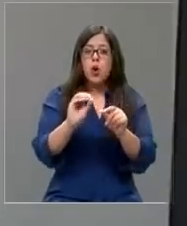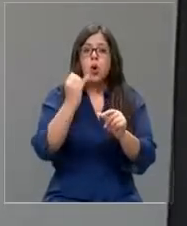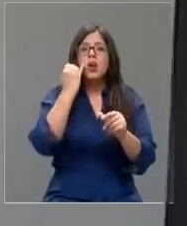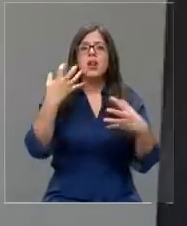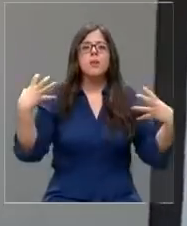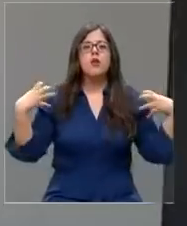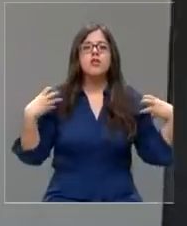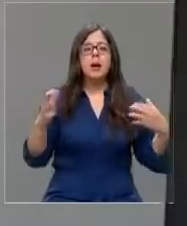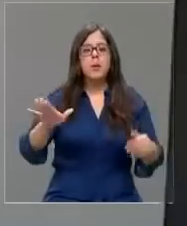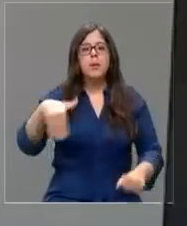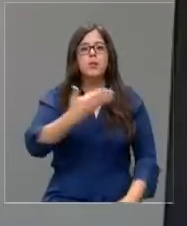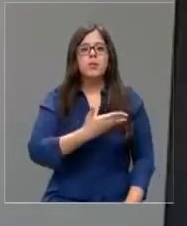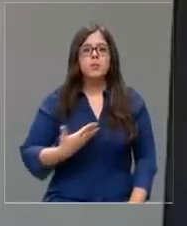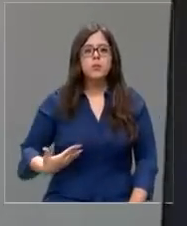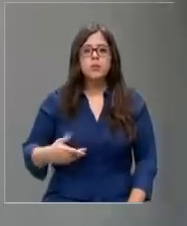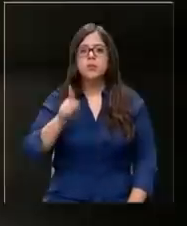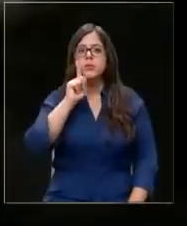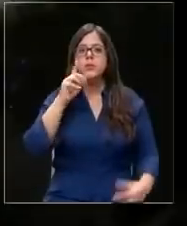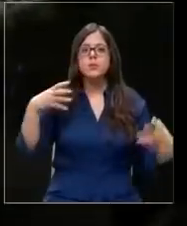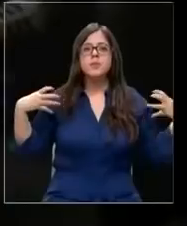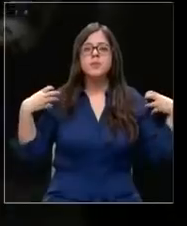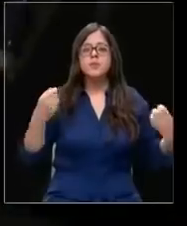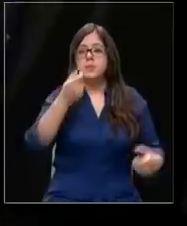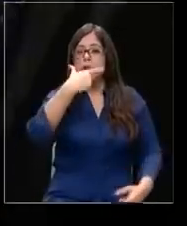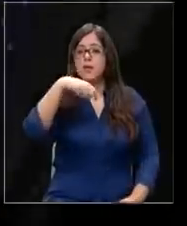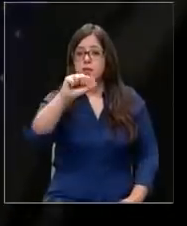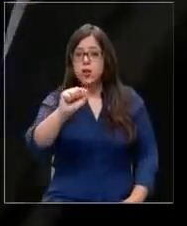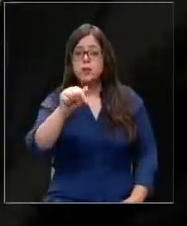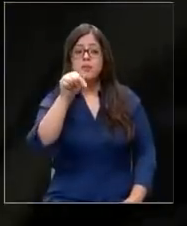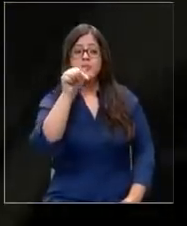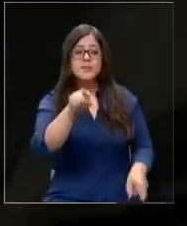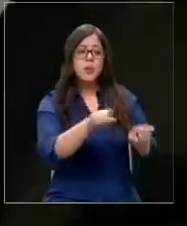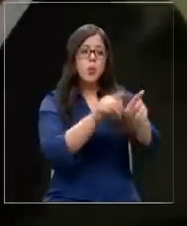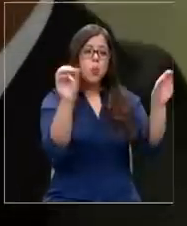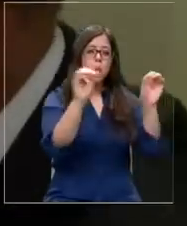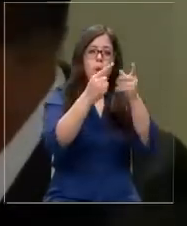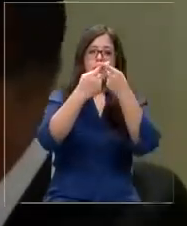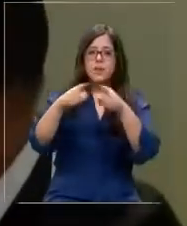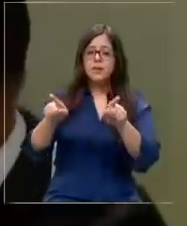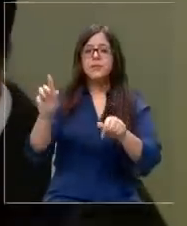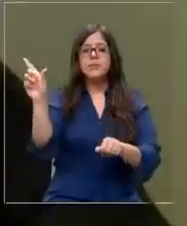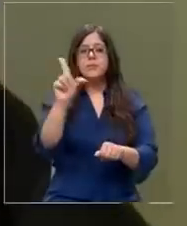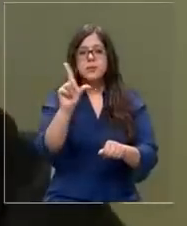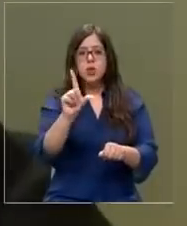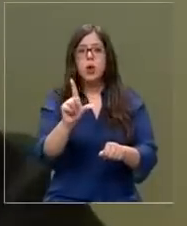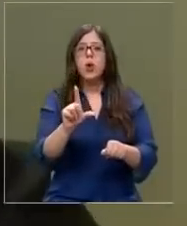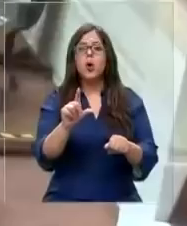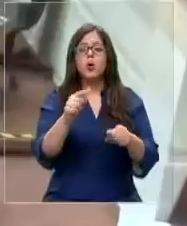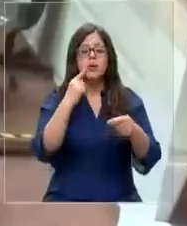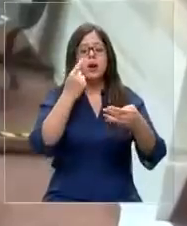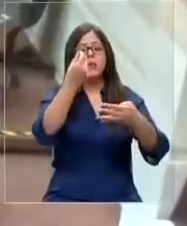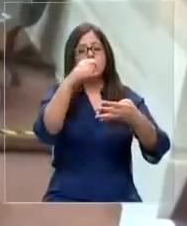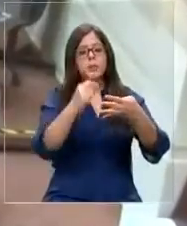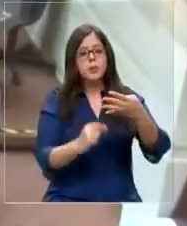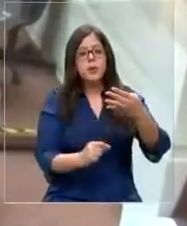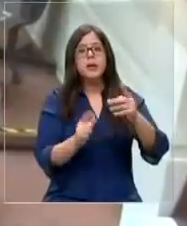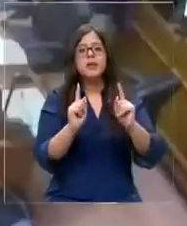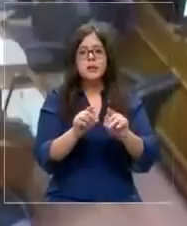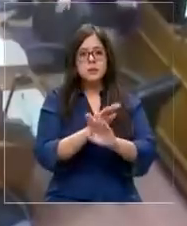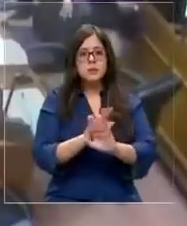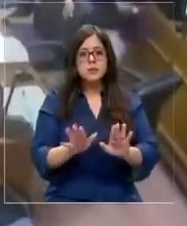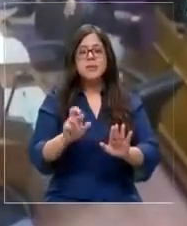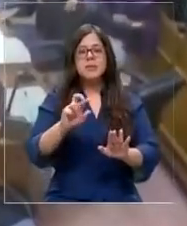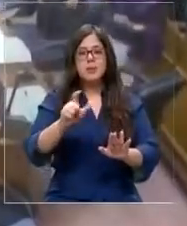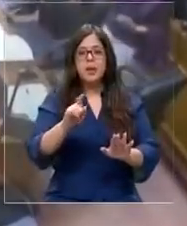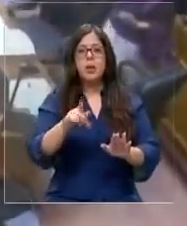próximo gobierno encabezado por el presidente Boric. A pesar de las discrepancias, este lunes se espera concluir la revisión y que la PGU